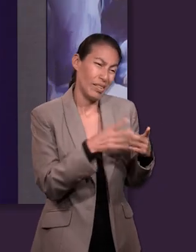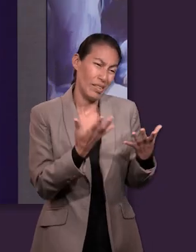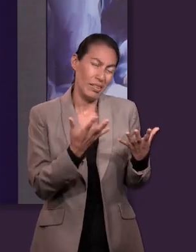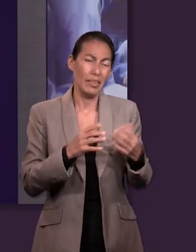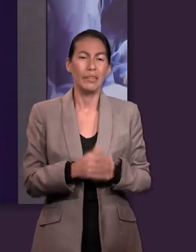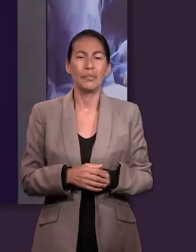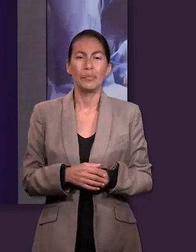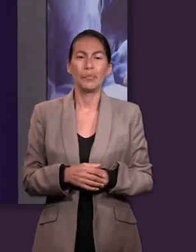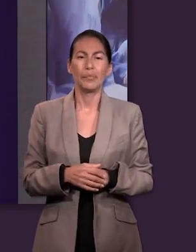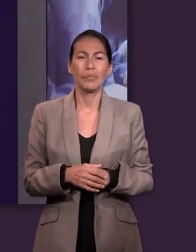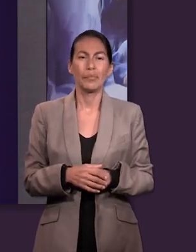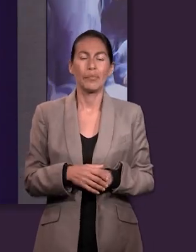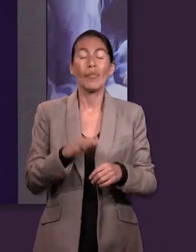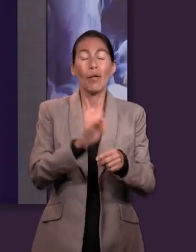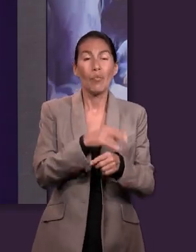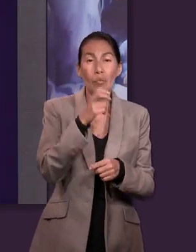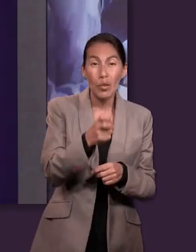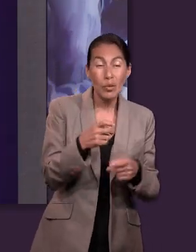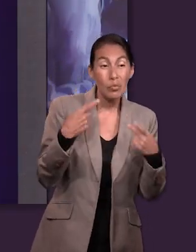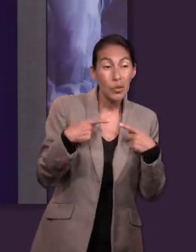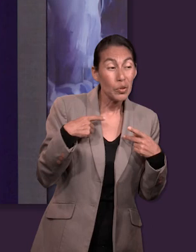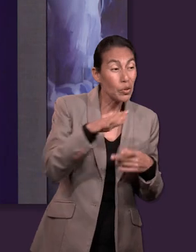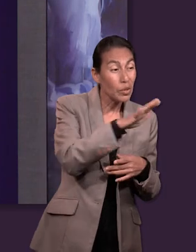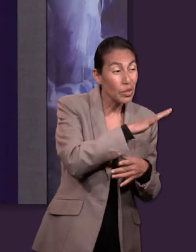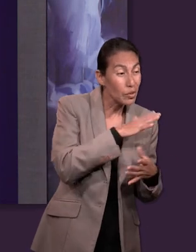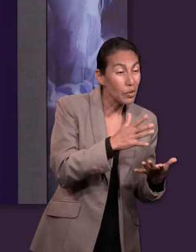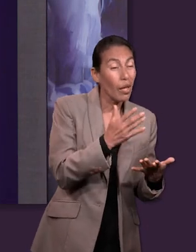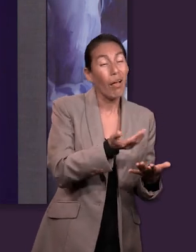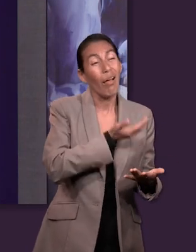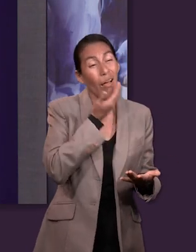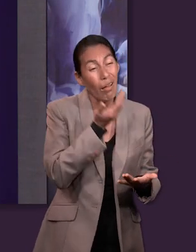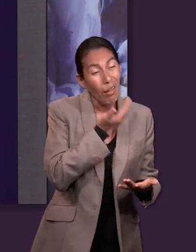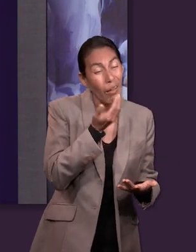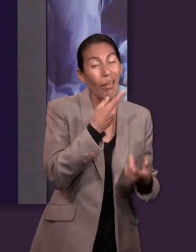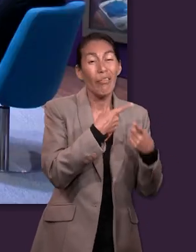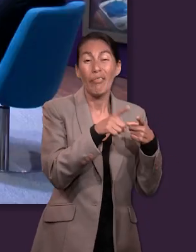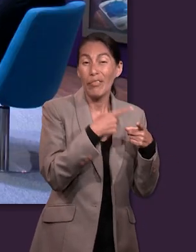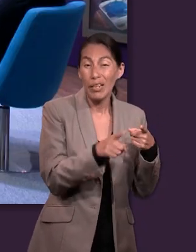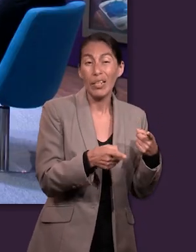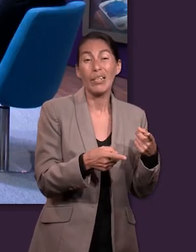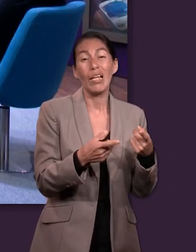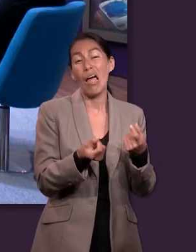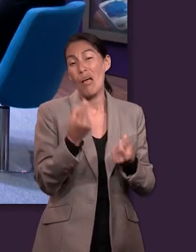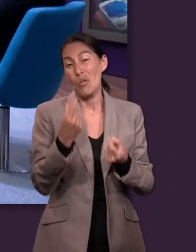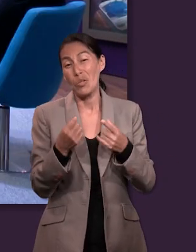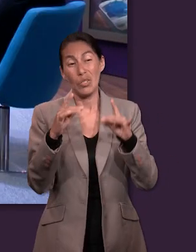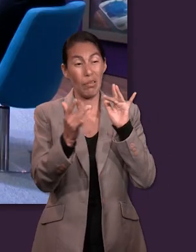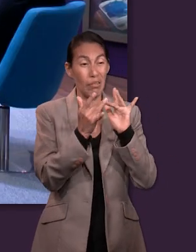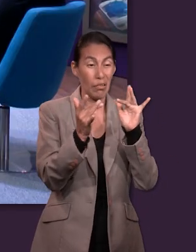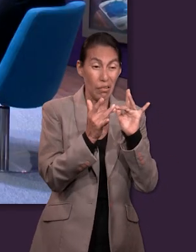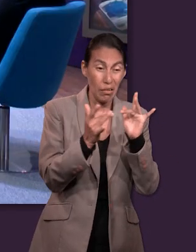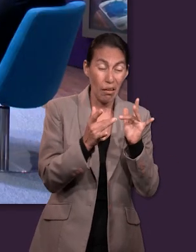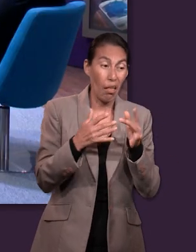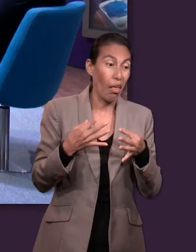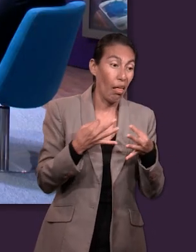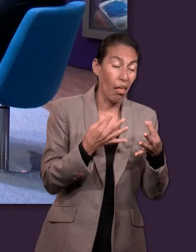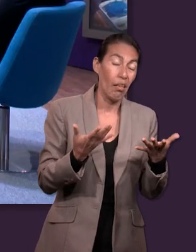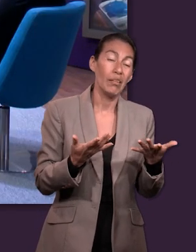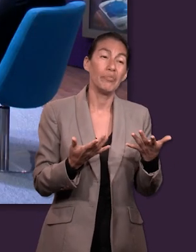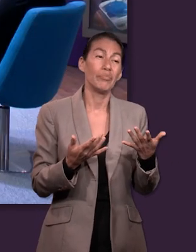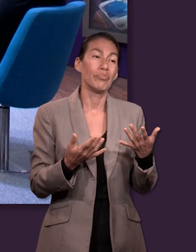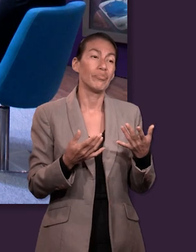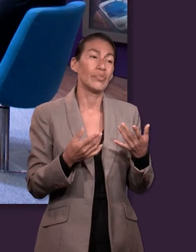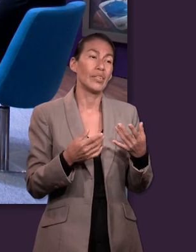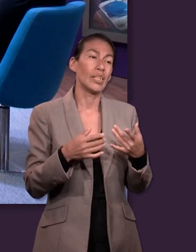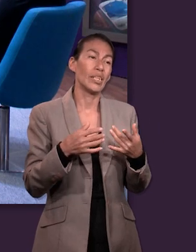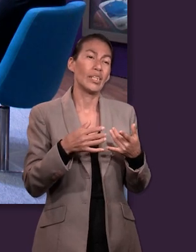y por eso es que nuestra sociedad está, nosotros mismos batallamos con tantos hábitos, ¿no? Como la adicción al internet, las